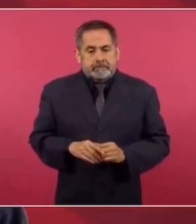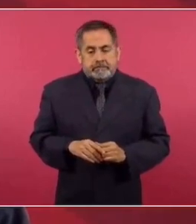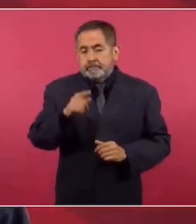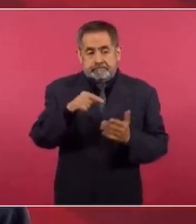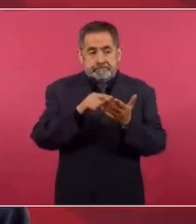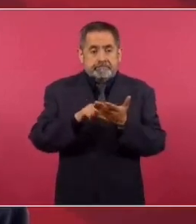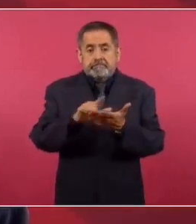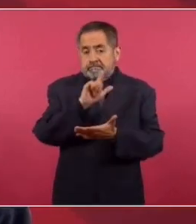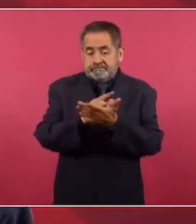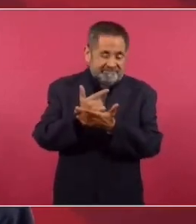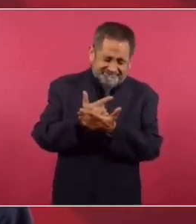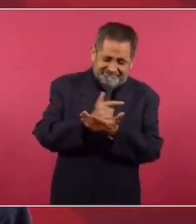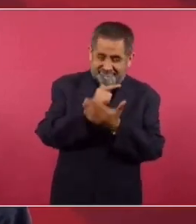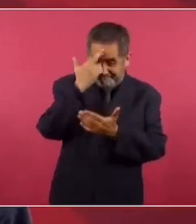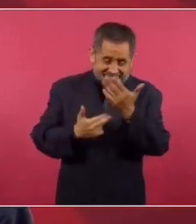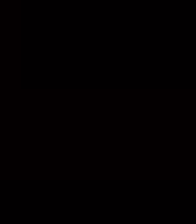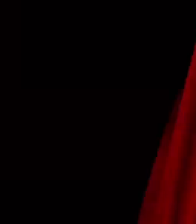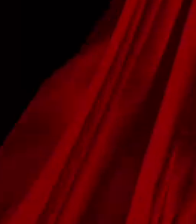Está considerado como delito grave.